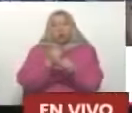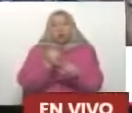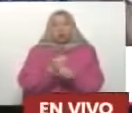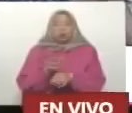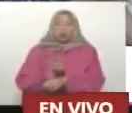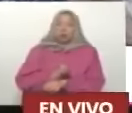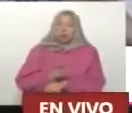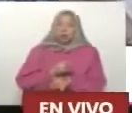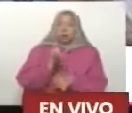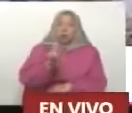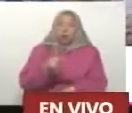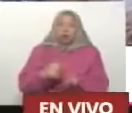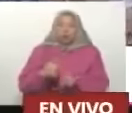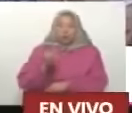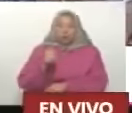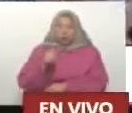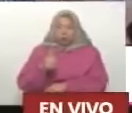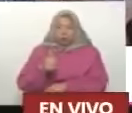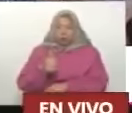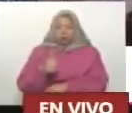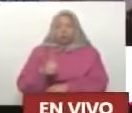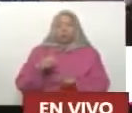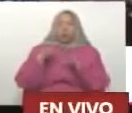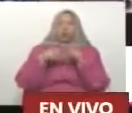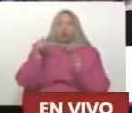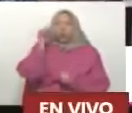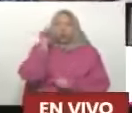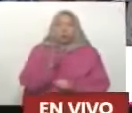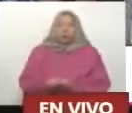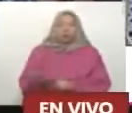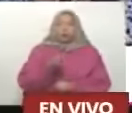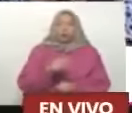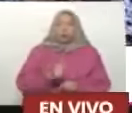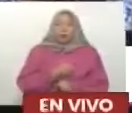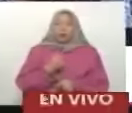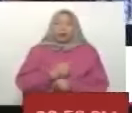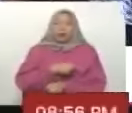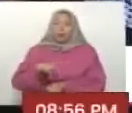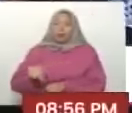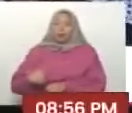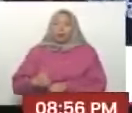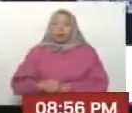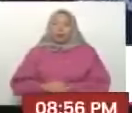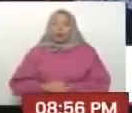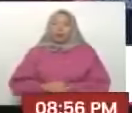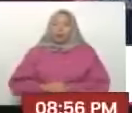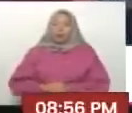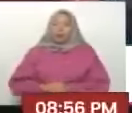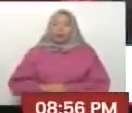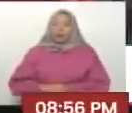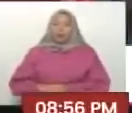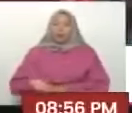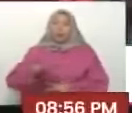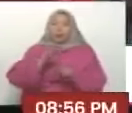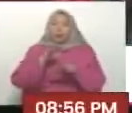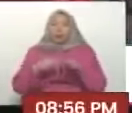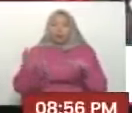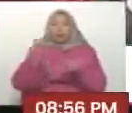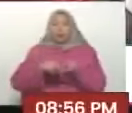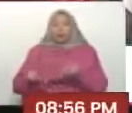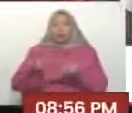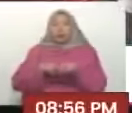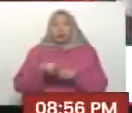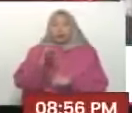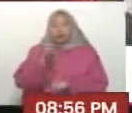a través del 1x10. Aquí está todo su pueblo agradeciéndole a usted, presidente, todos nuestros niños, todas nuestras